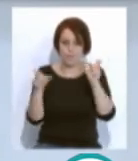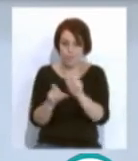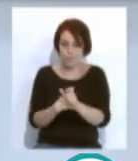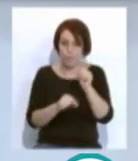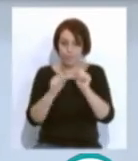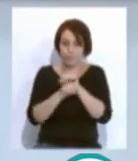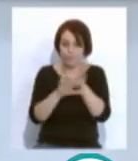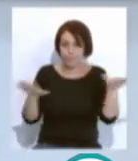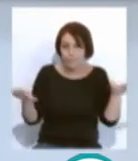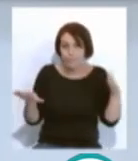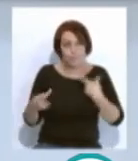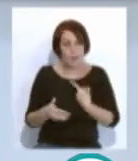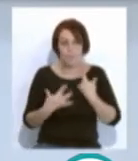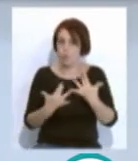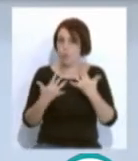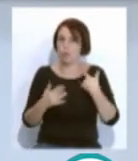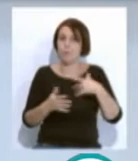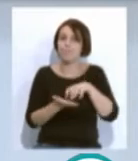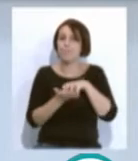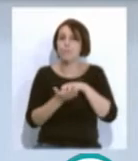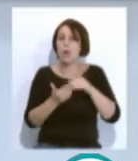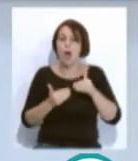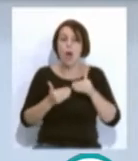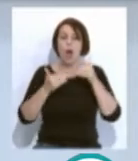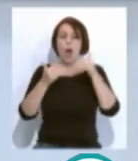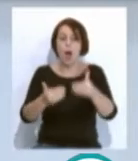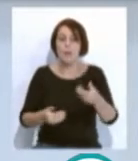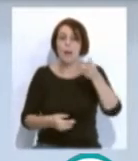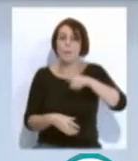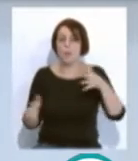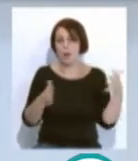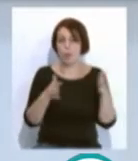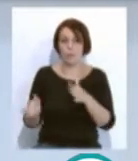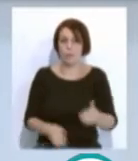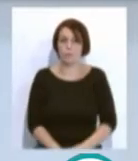es inminente y que la incertidumbre se alargará hasta el mes de marzo.